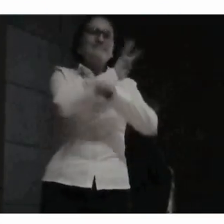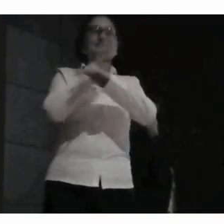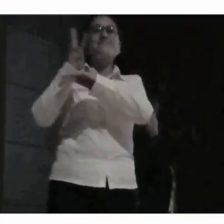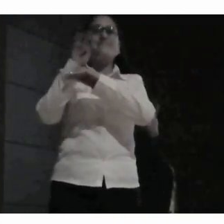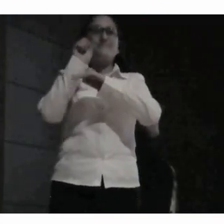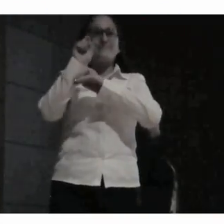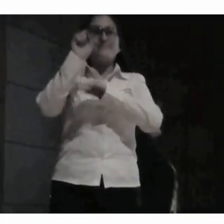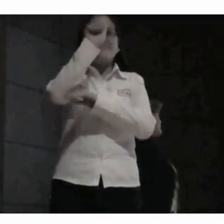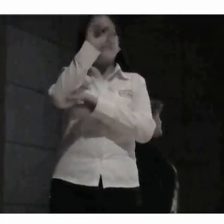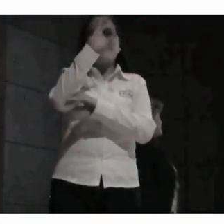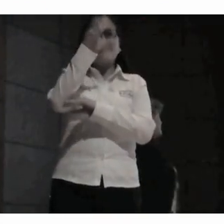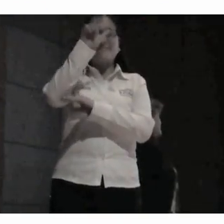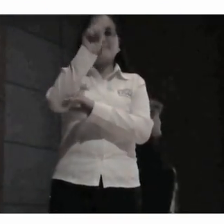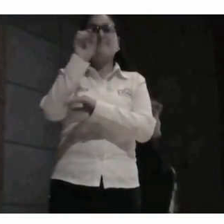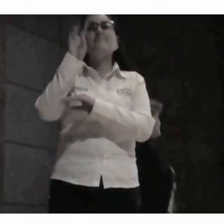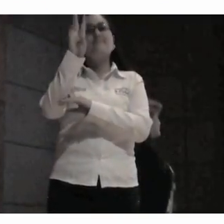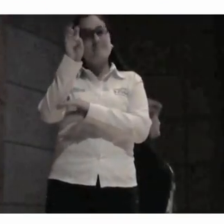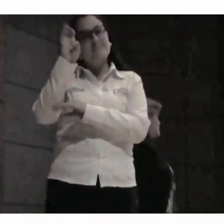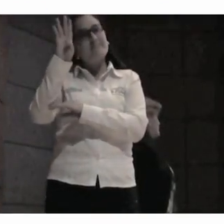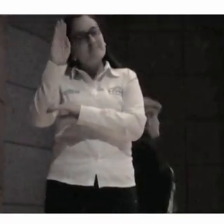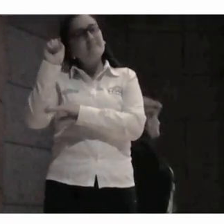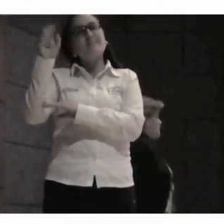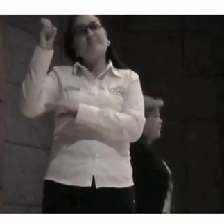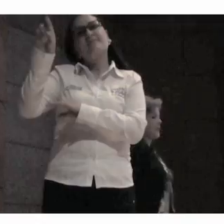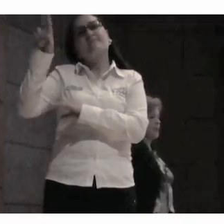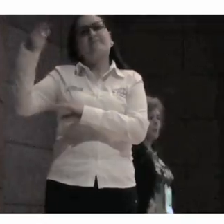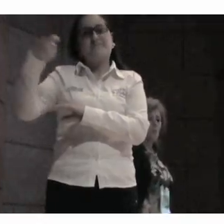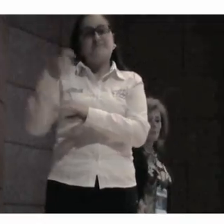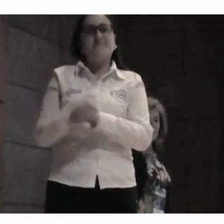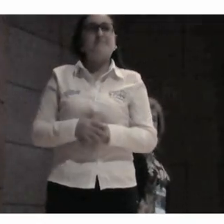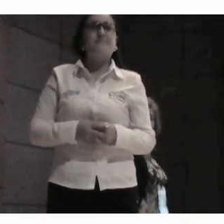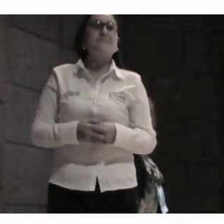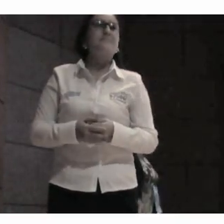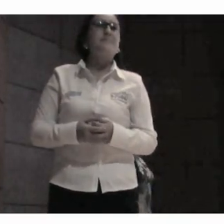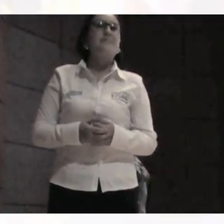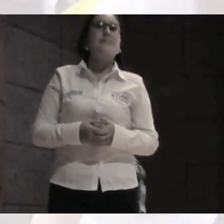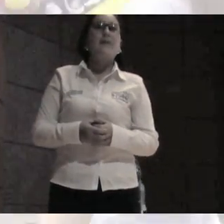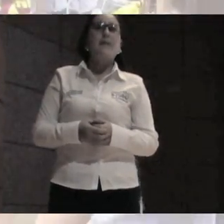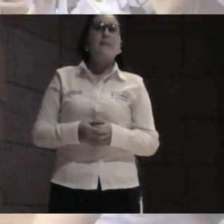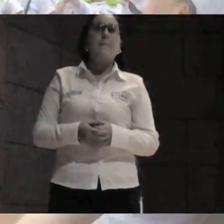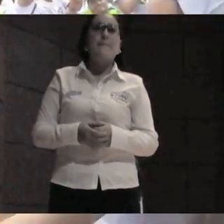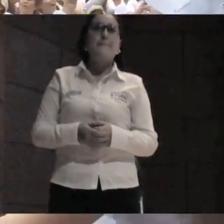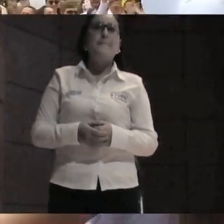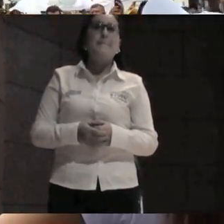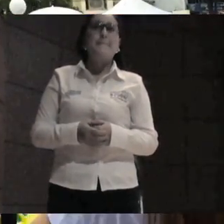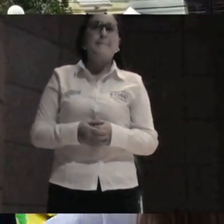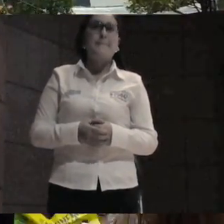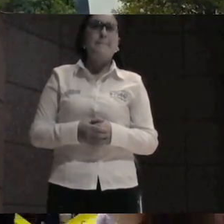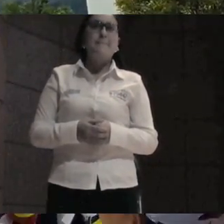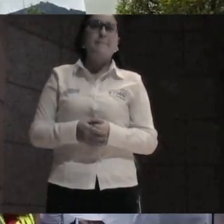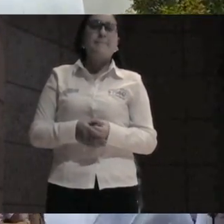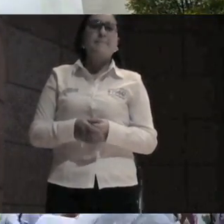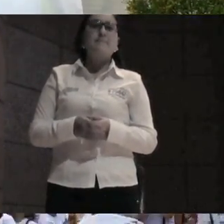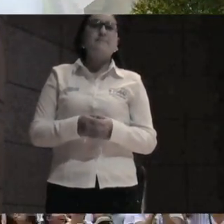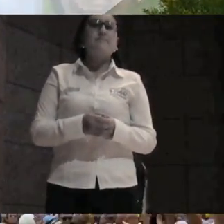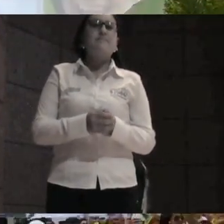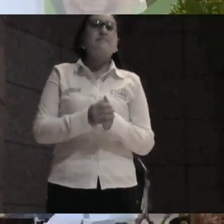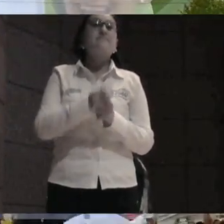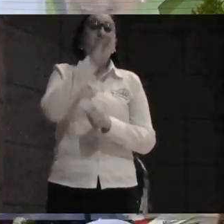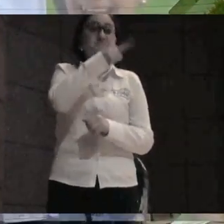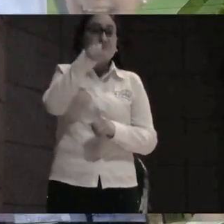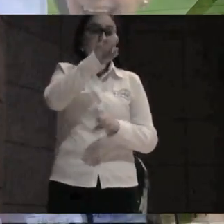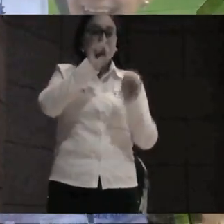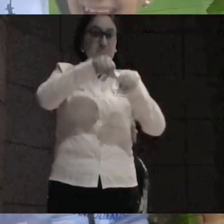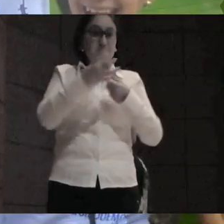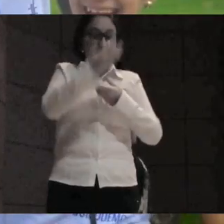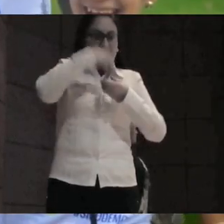www.acelahueb.org www.acelahueb.org www.acelahueb.org Usted puede